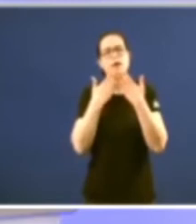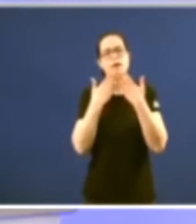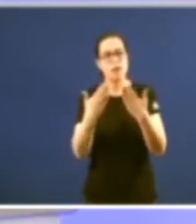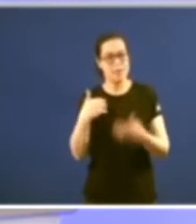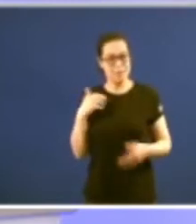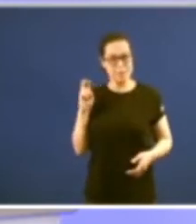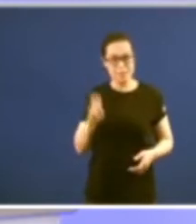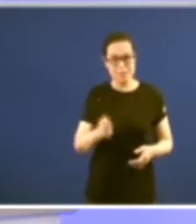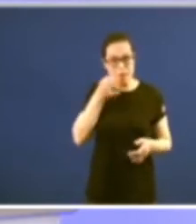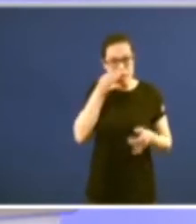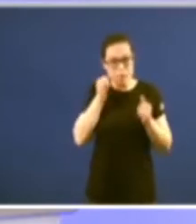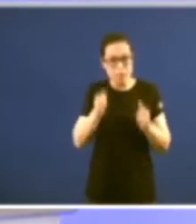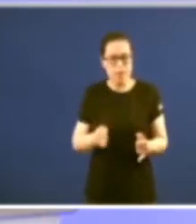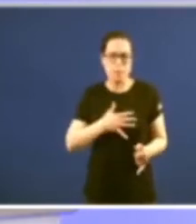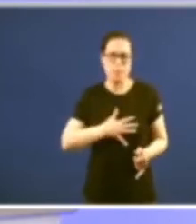Moito